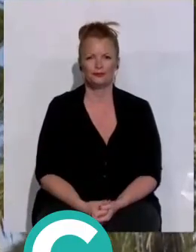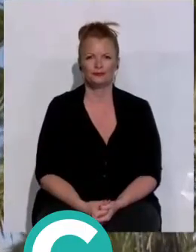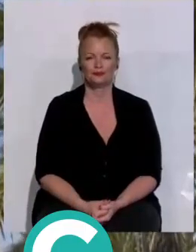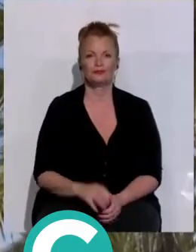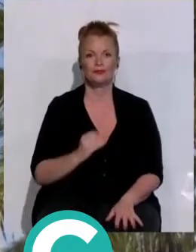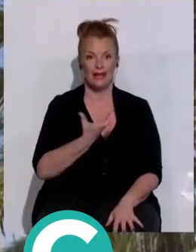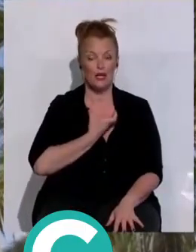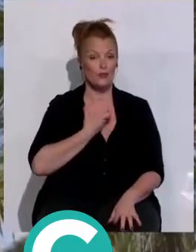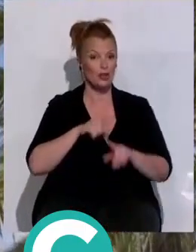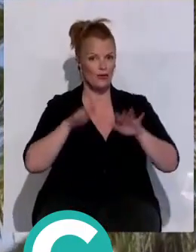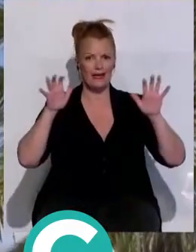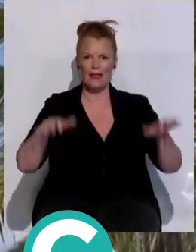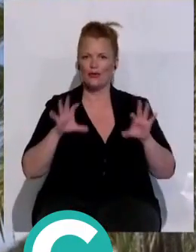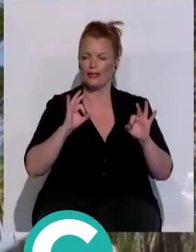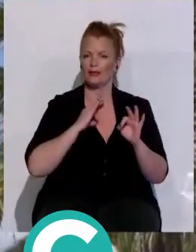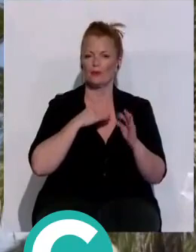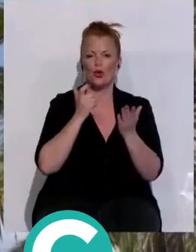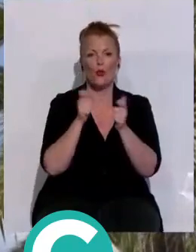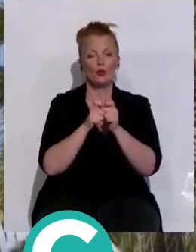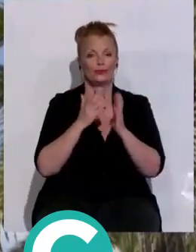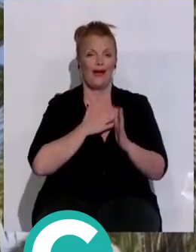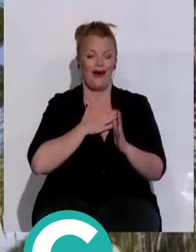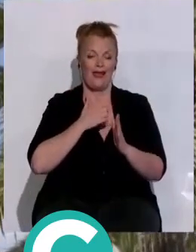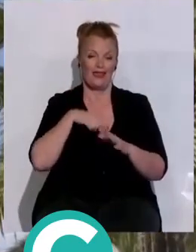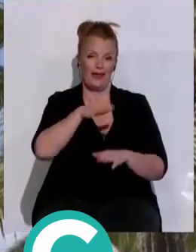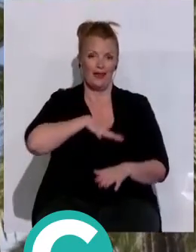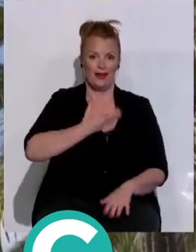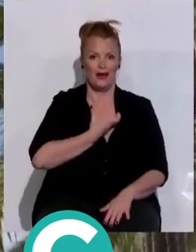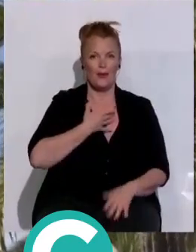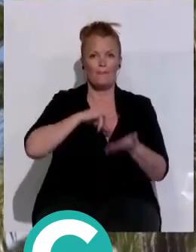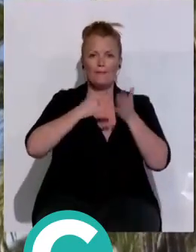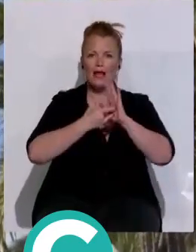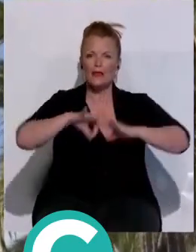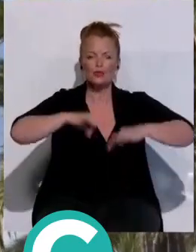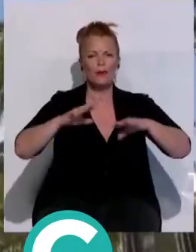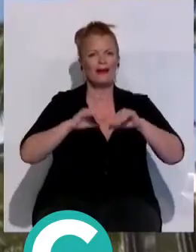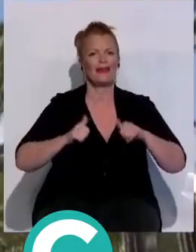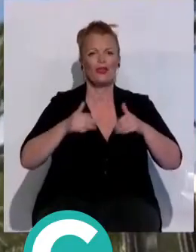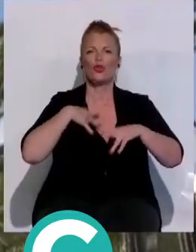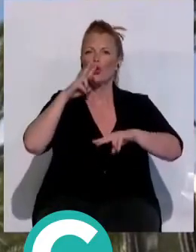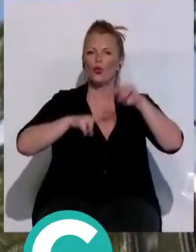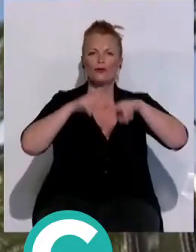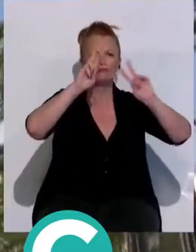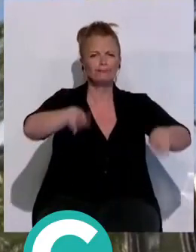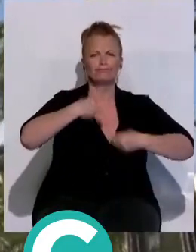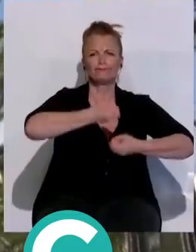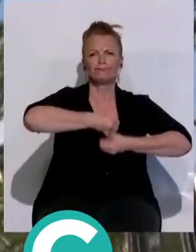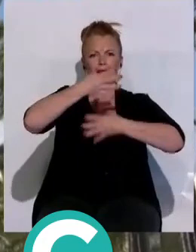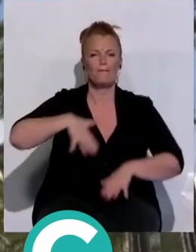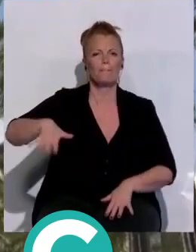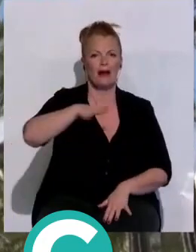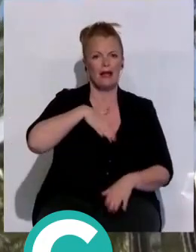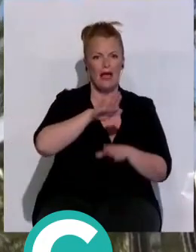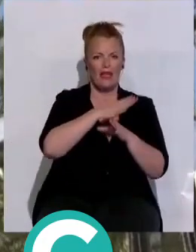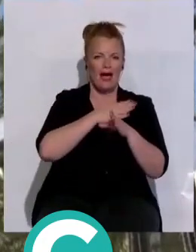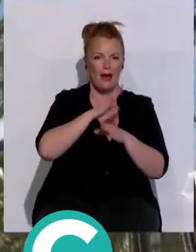El Ayuntamiento de Cádiz, a través de la Junta de Gobierno local, ha aprobado el plan de seguridad para el inicio de las obras de reurbanización de la barriada de La Paz